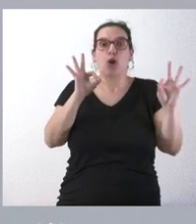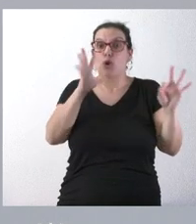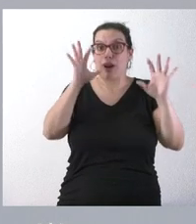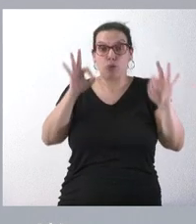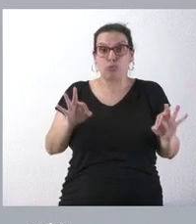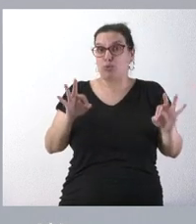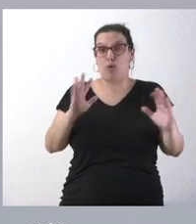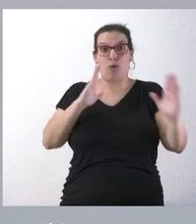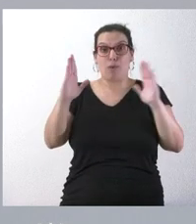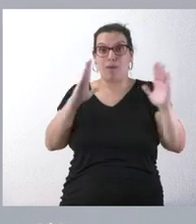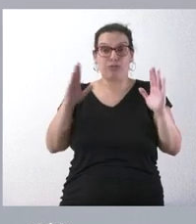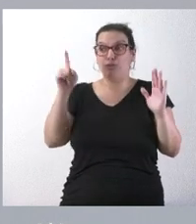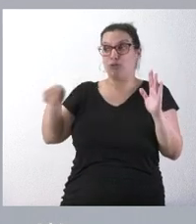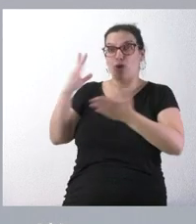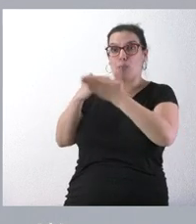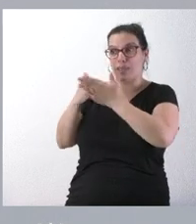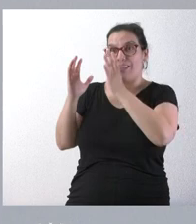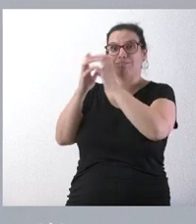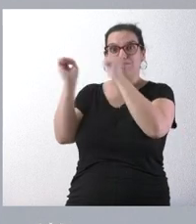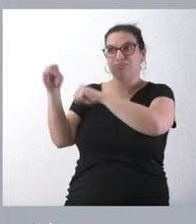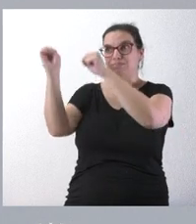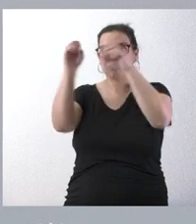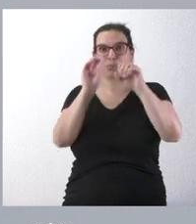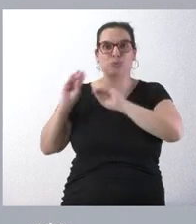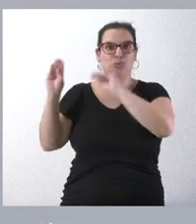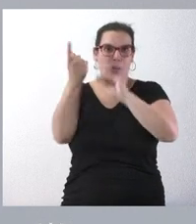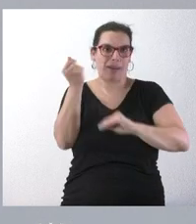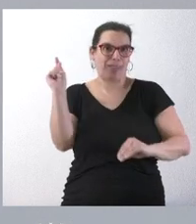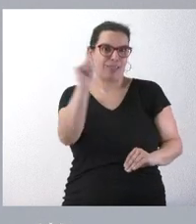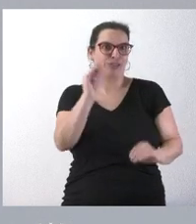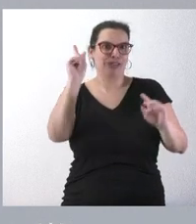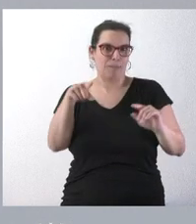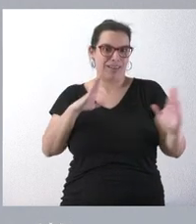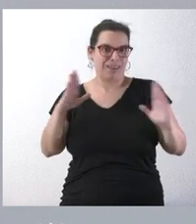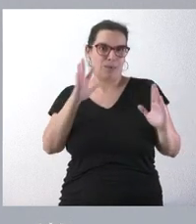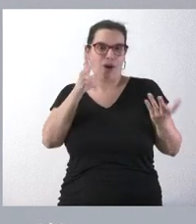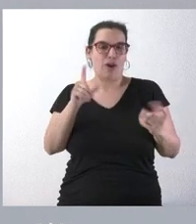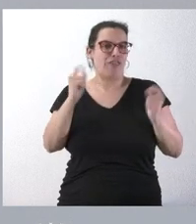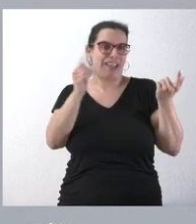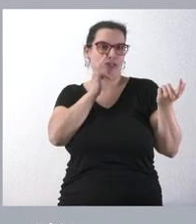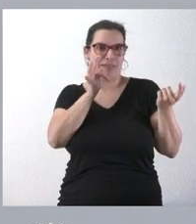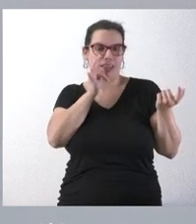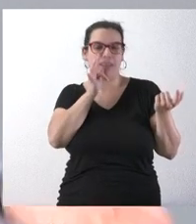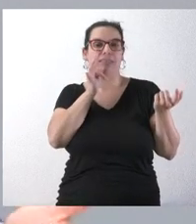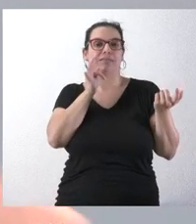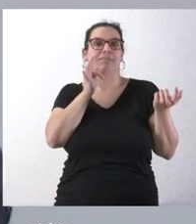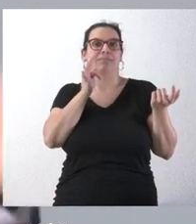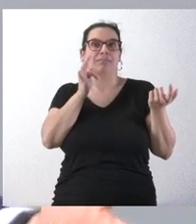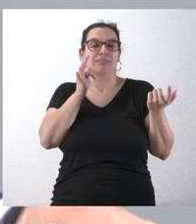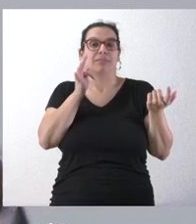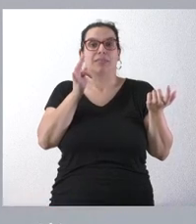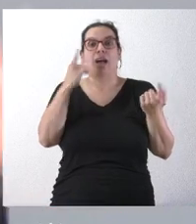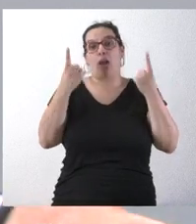en que las comunidades autónomas están aprobando en este momento estas tasas para el próximo ejercicio y que algunas las pueden estar